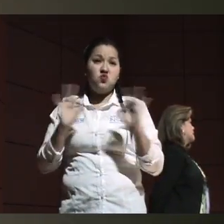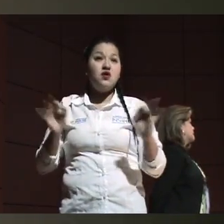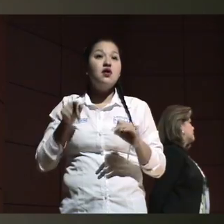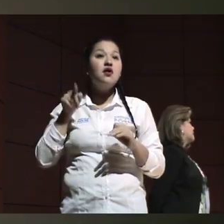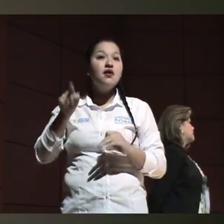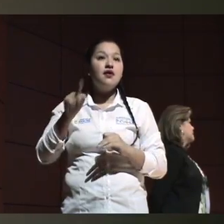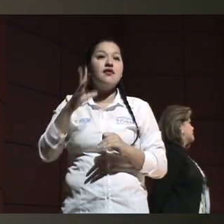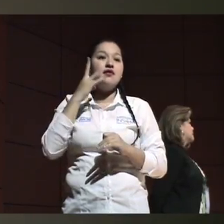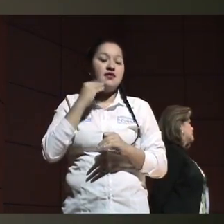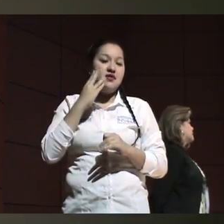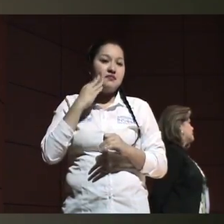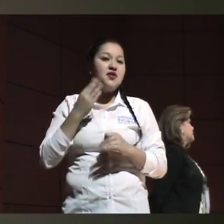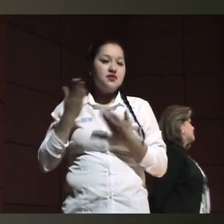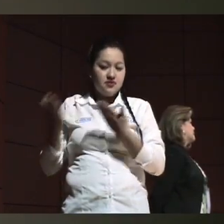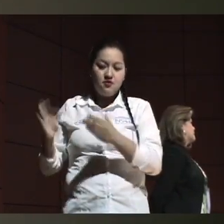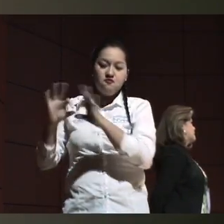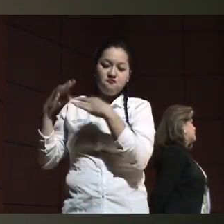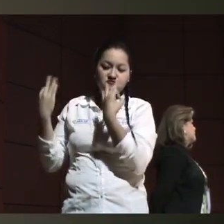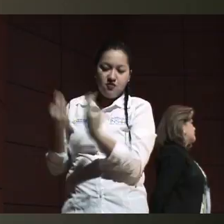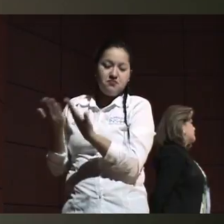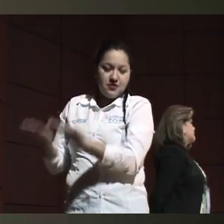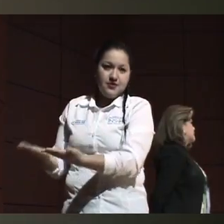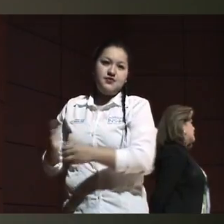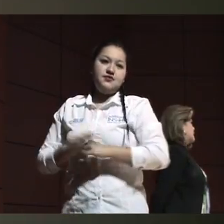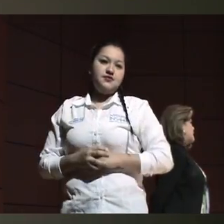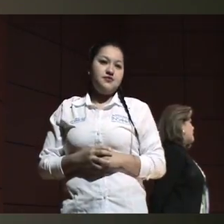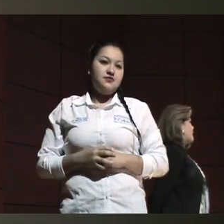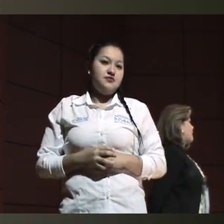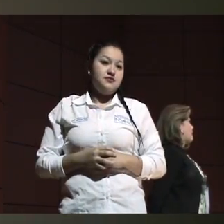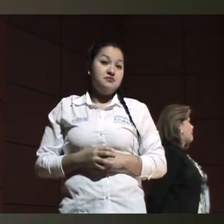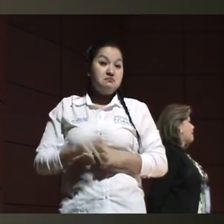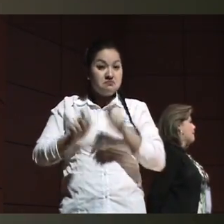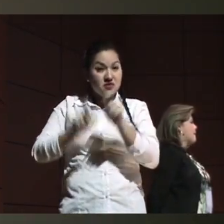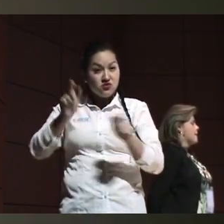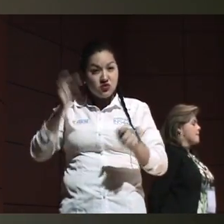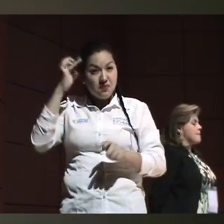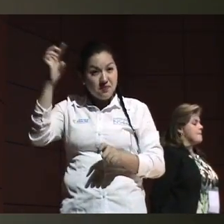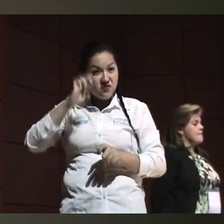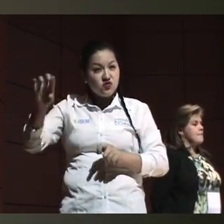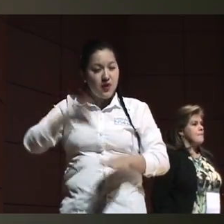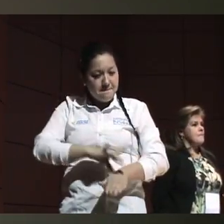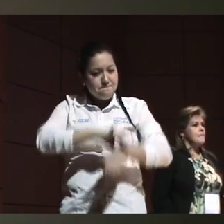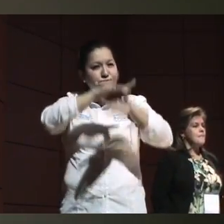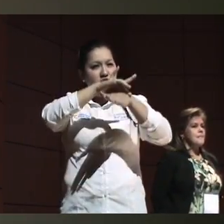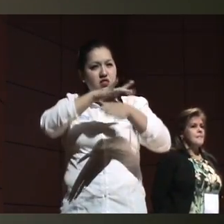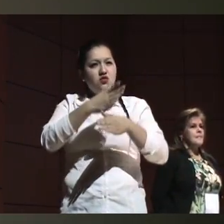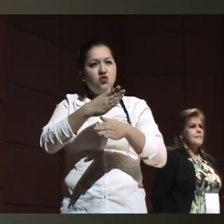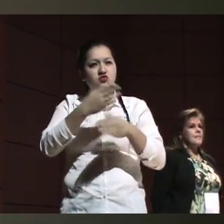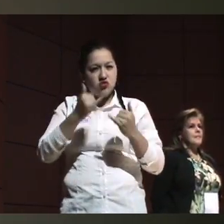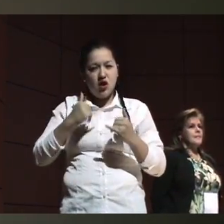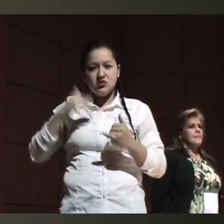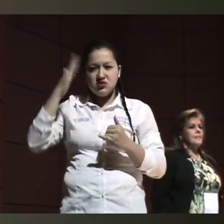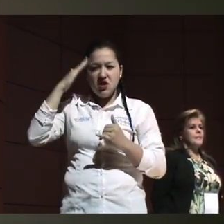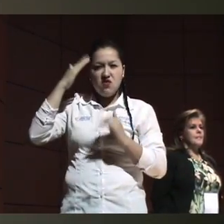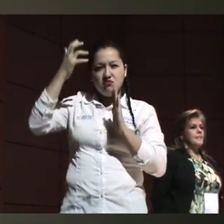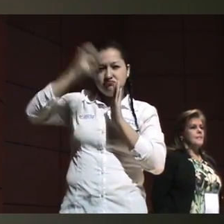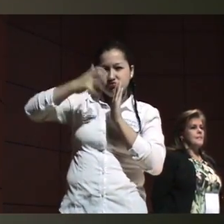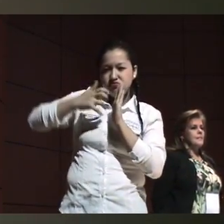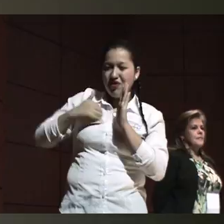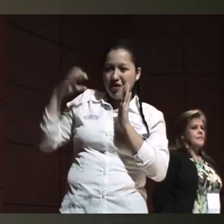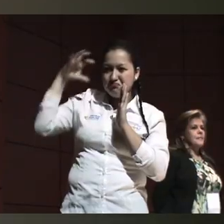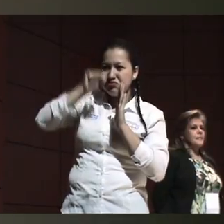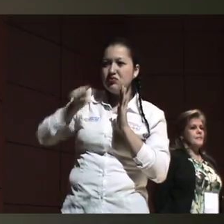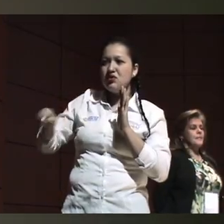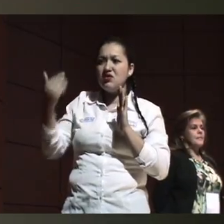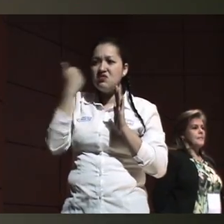experiencia de estas familias. Sus profesionales no tienen una formación, por eso a veces se demora un diagnóstico. No hablo de